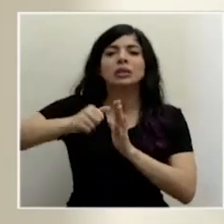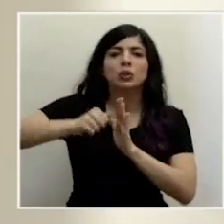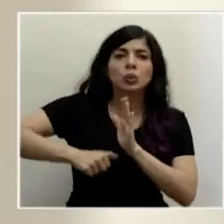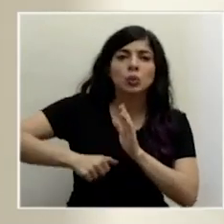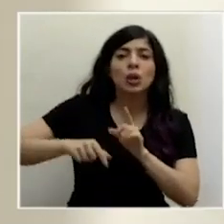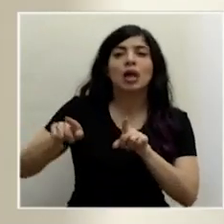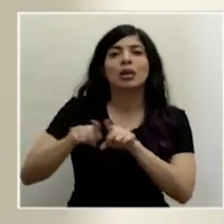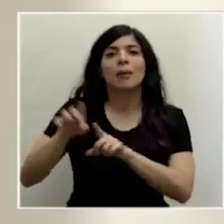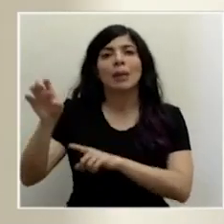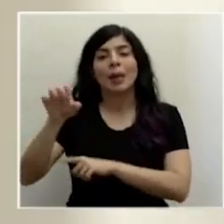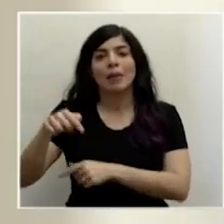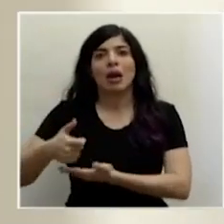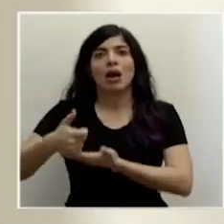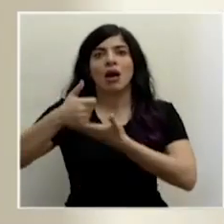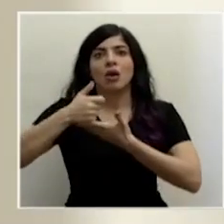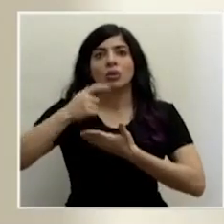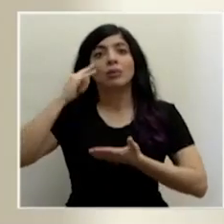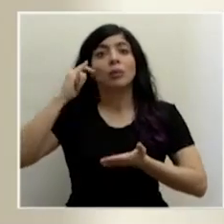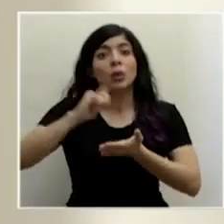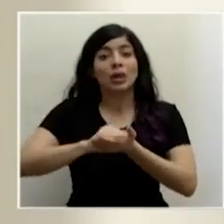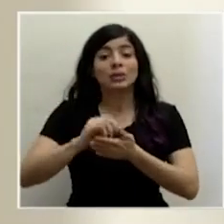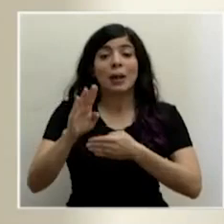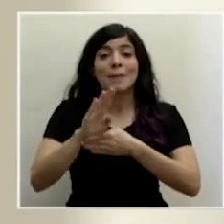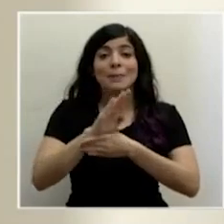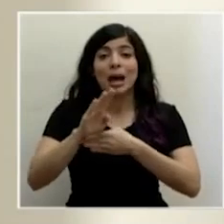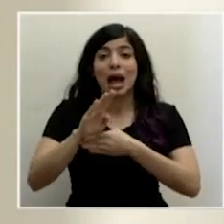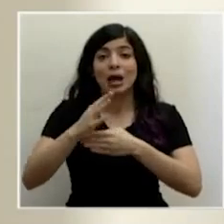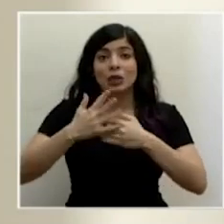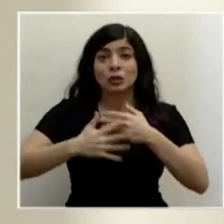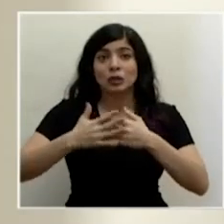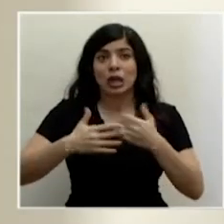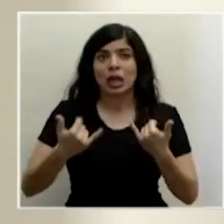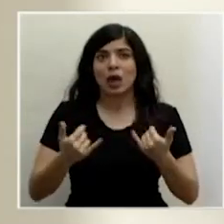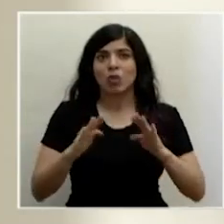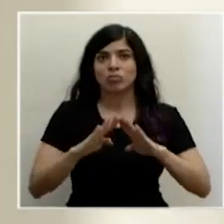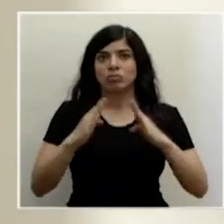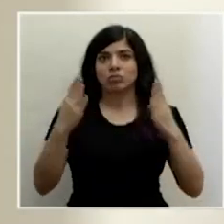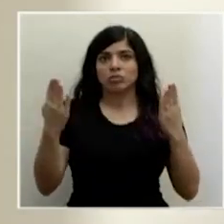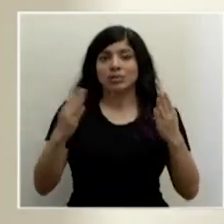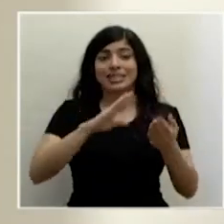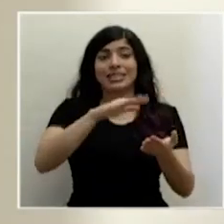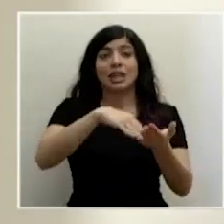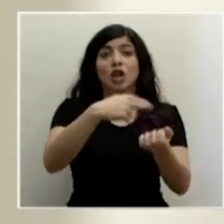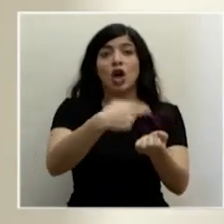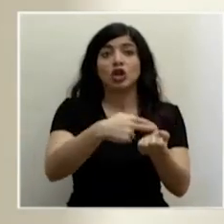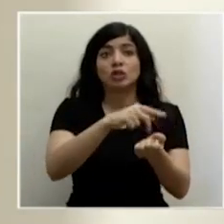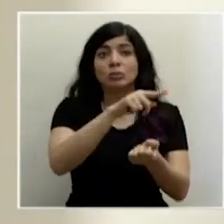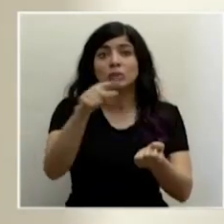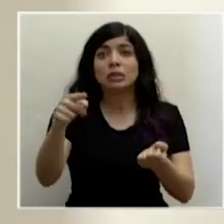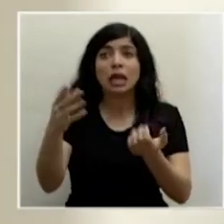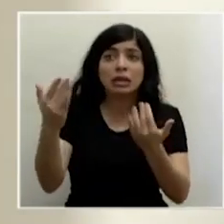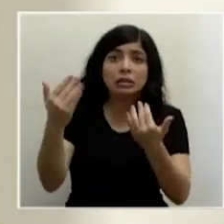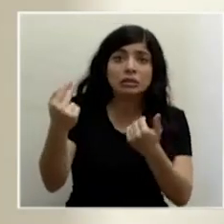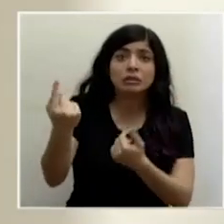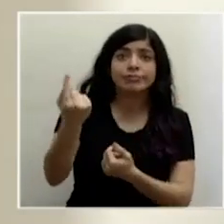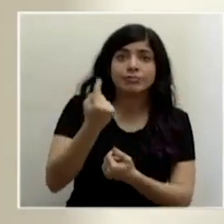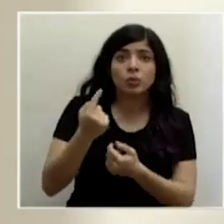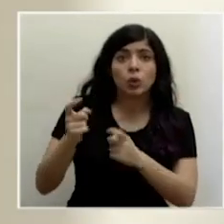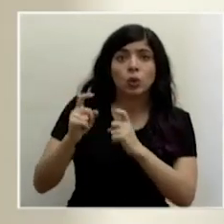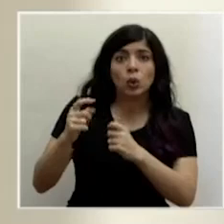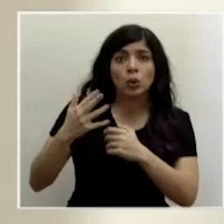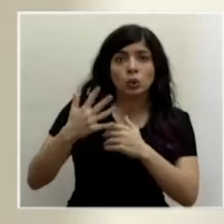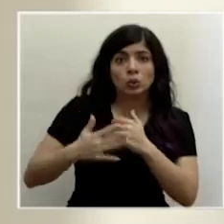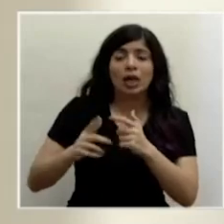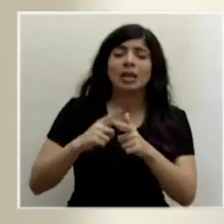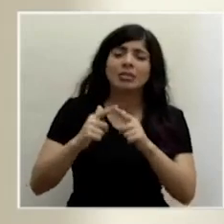para emergencias. Por eso el banco de sangre está abierto, los centros hospitalarios están recibiendo donantes de sangre y